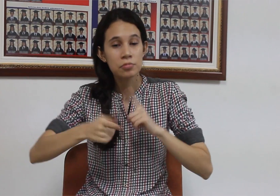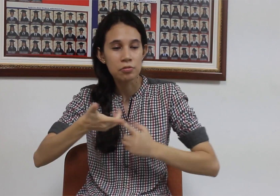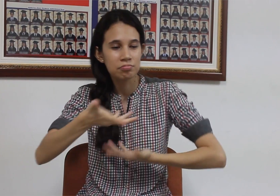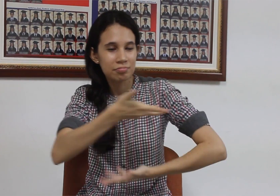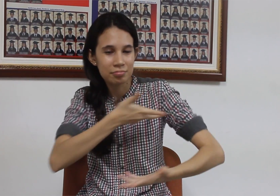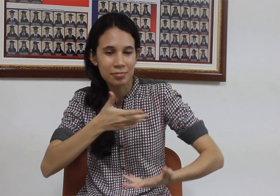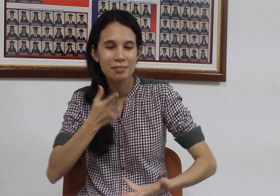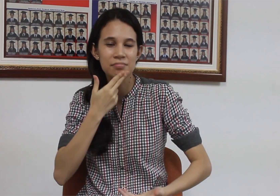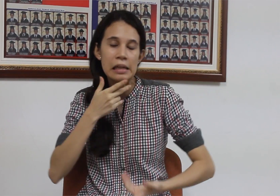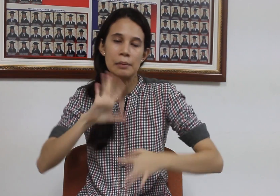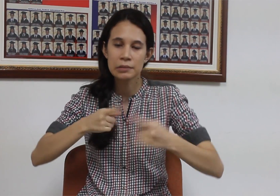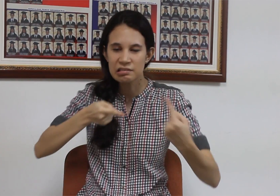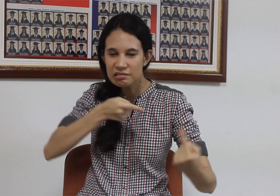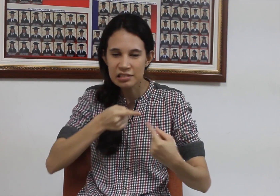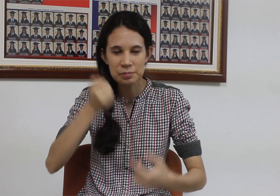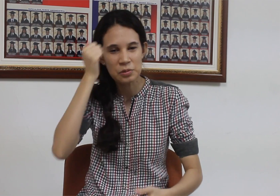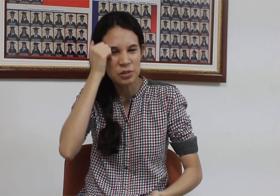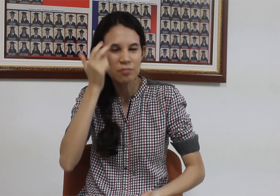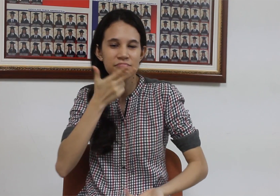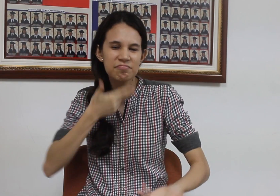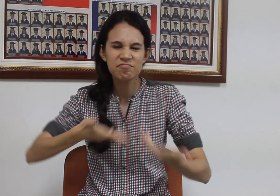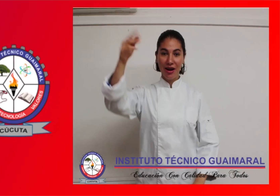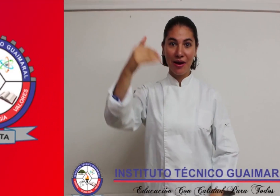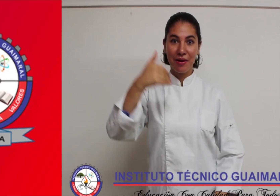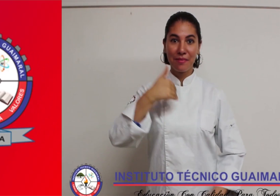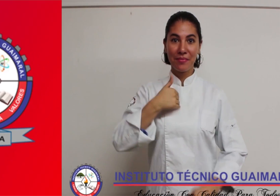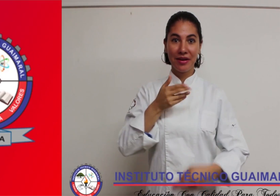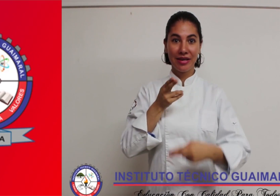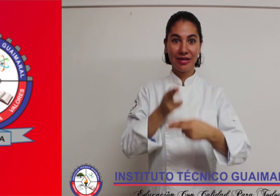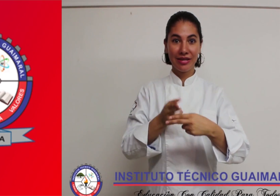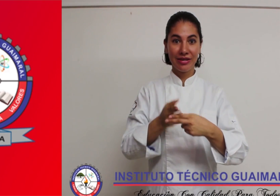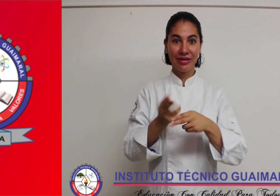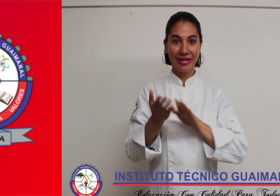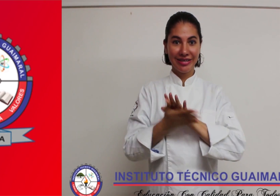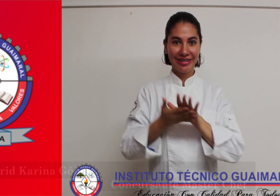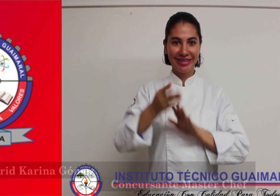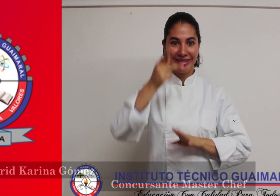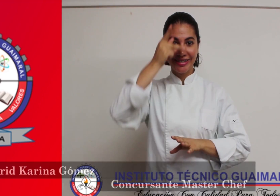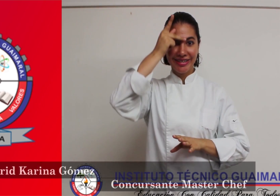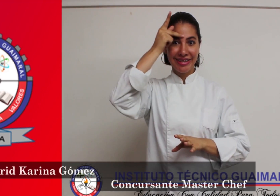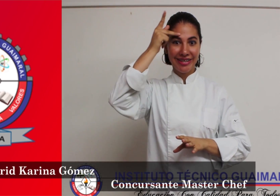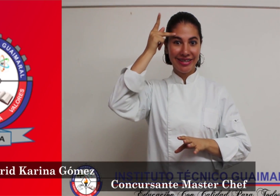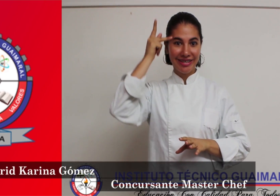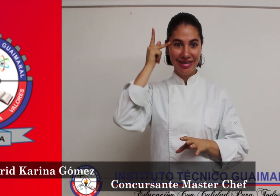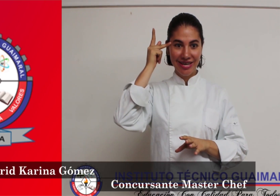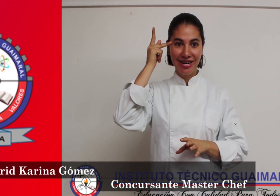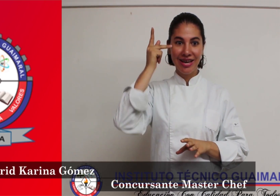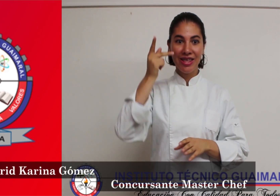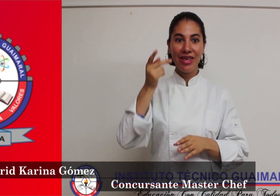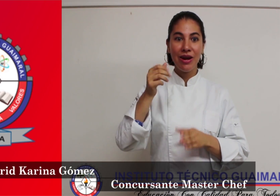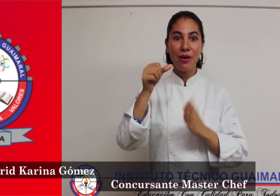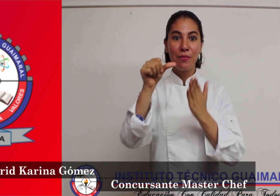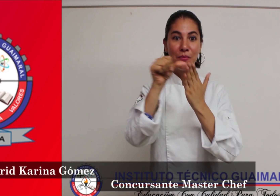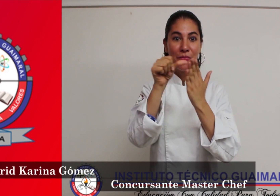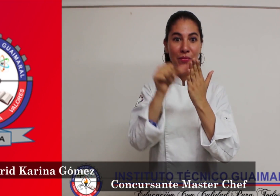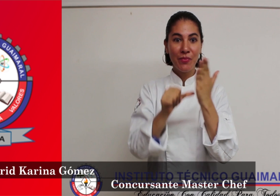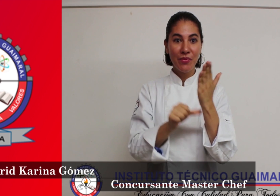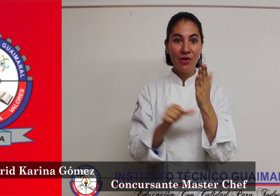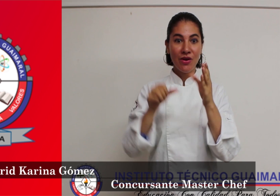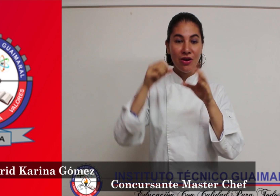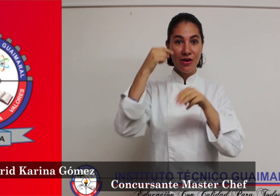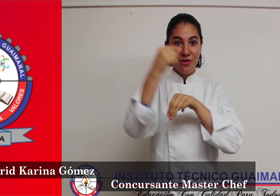poco adaptando Para poder seguir estudiando Mi nombre es Ingrid Karina Gómez